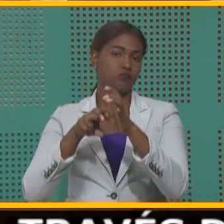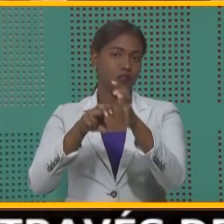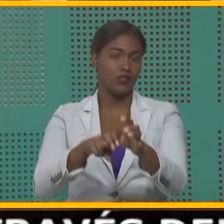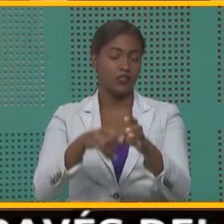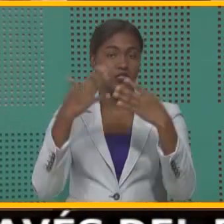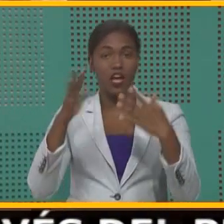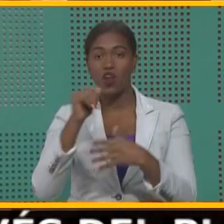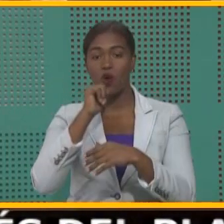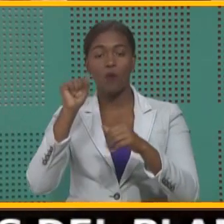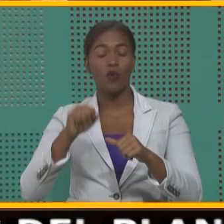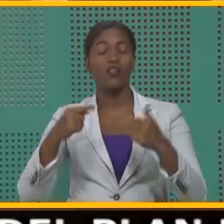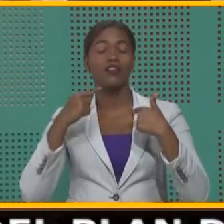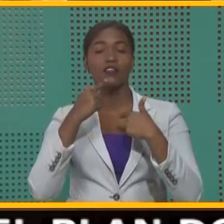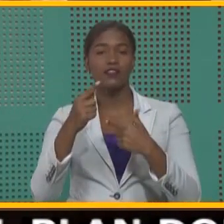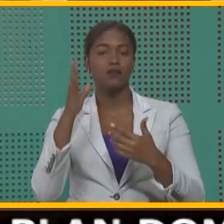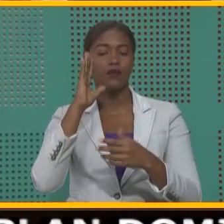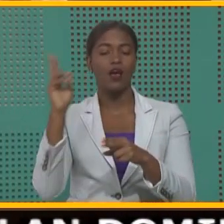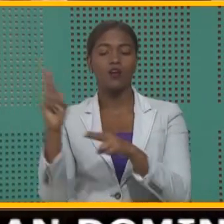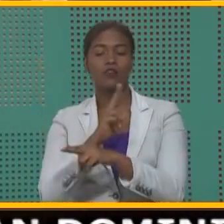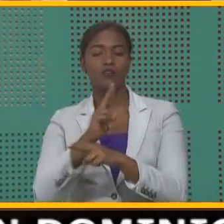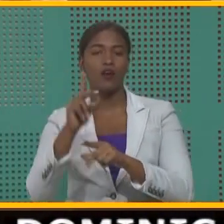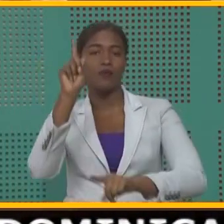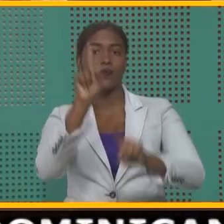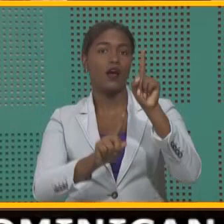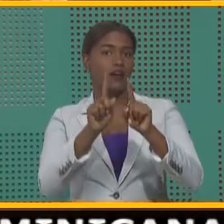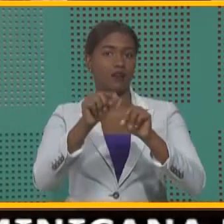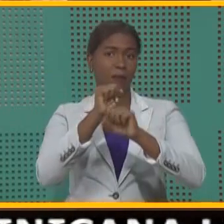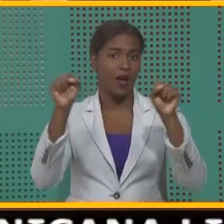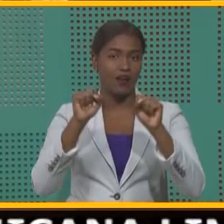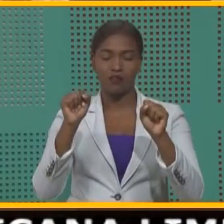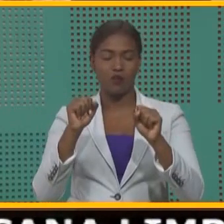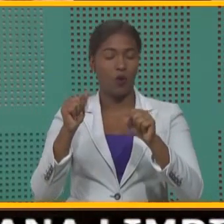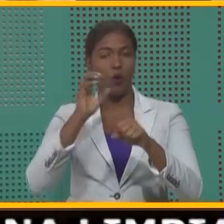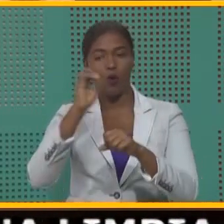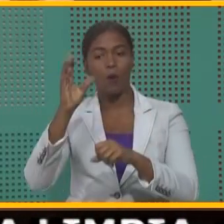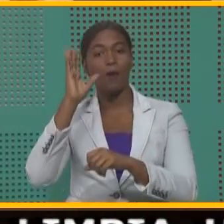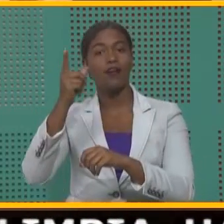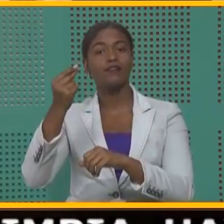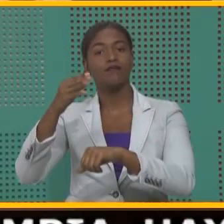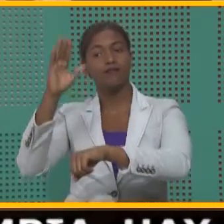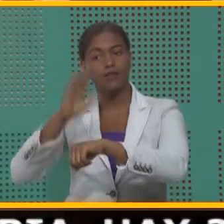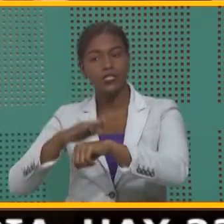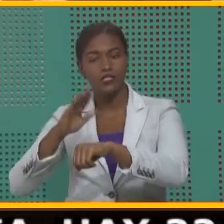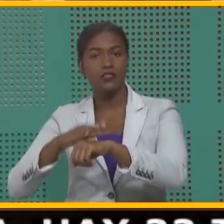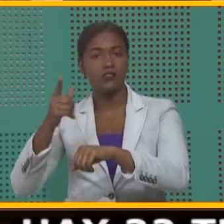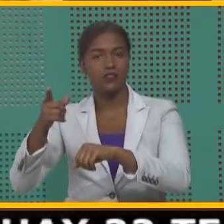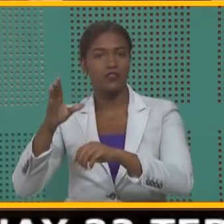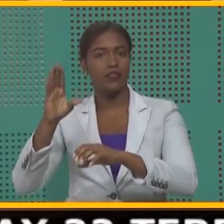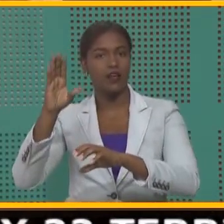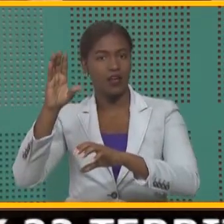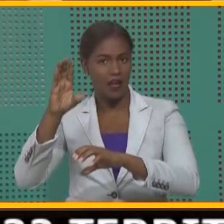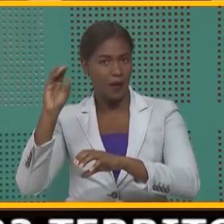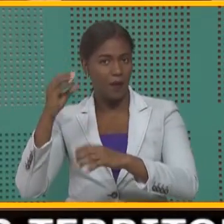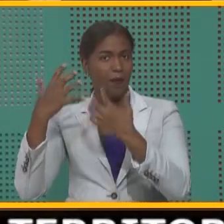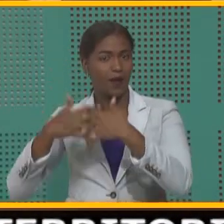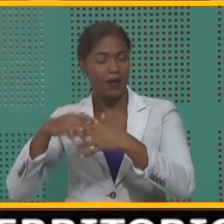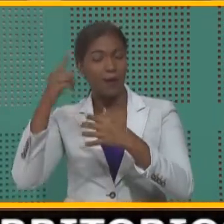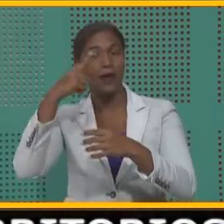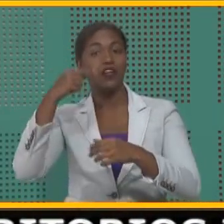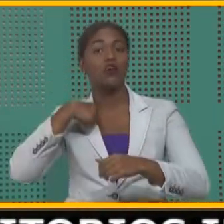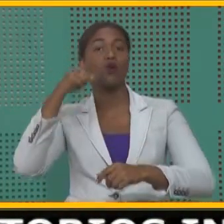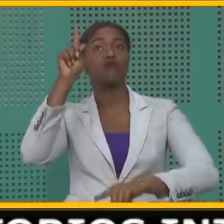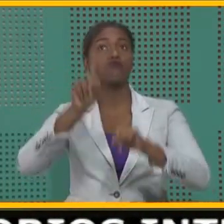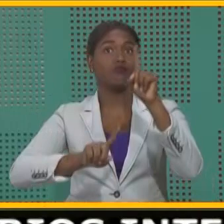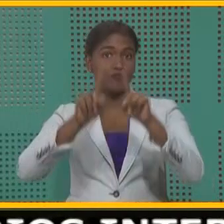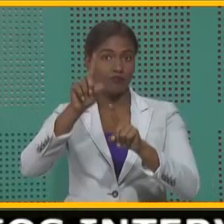puedes decir voy a usar fuegos artificiales, sino voy a contratar una empresa para que me haga un espectáculo de fuegos artificiales.